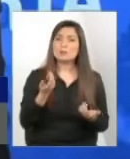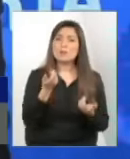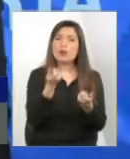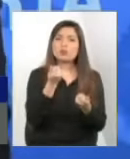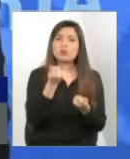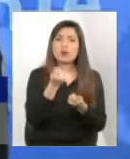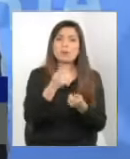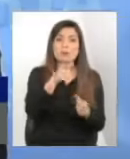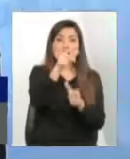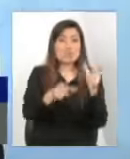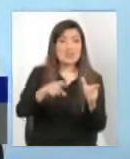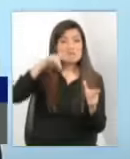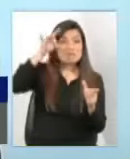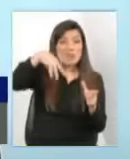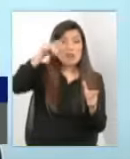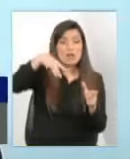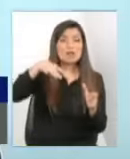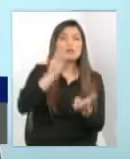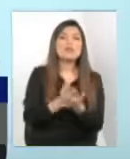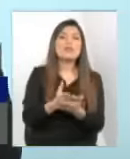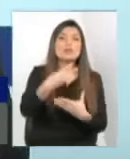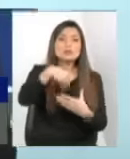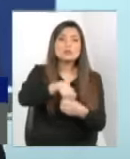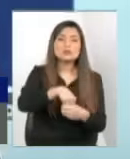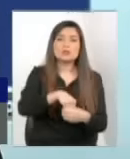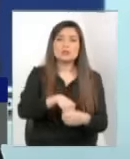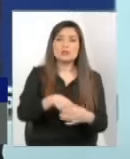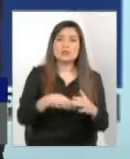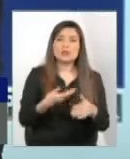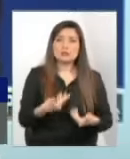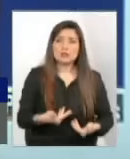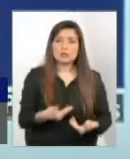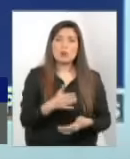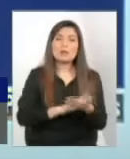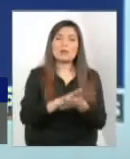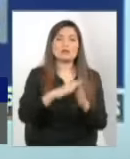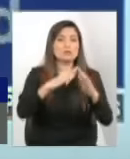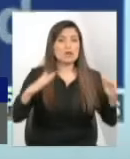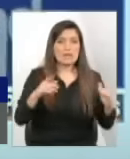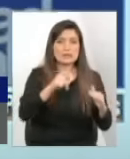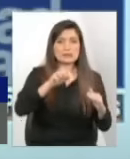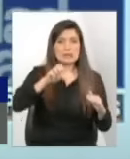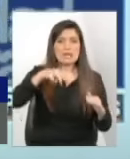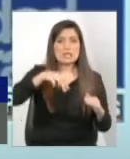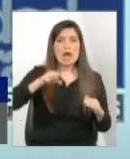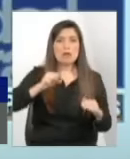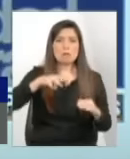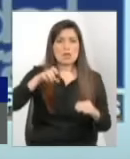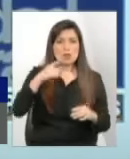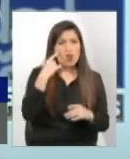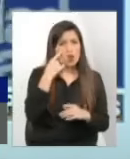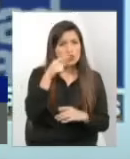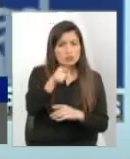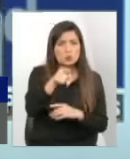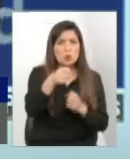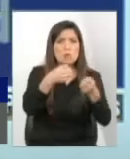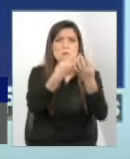tienen que estar los que sepan de este tema. Yo tengo la impresión que parece que si tú le preguntas a alguien que está en Sename, ¿conoce usted la formación, la malla académica